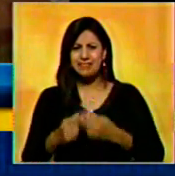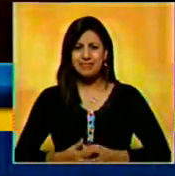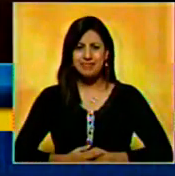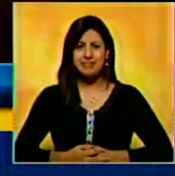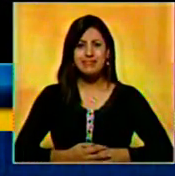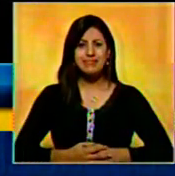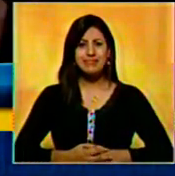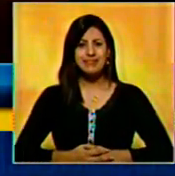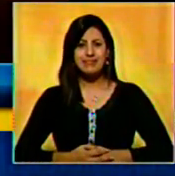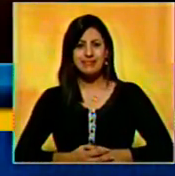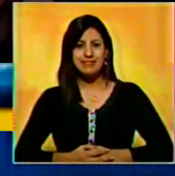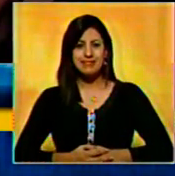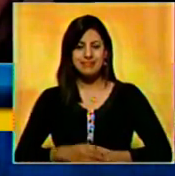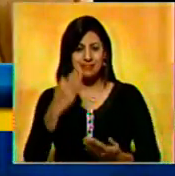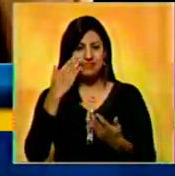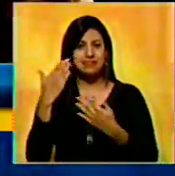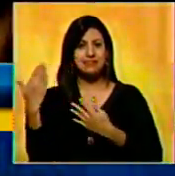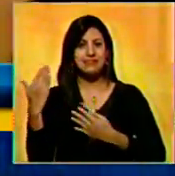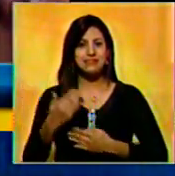Tisdale.